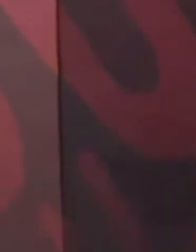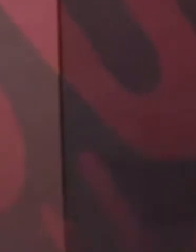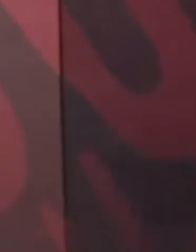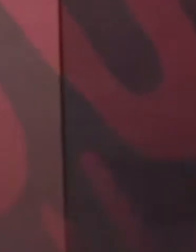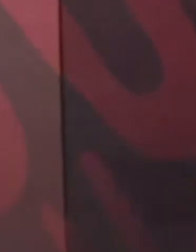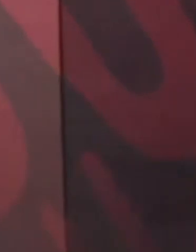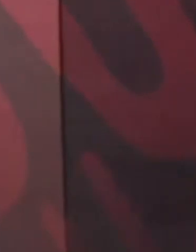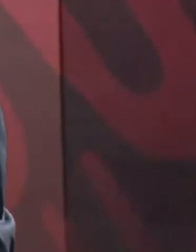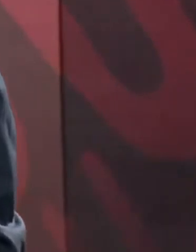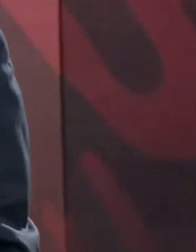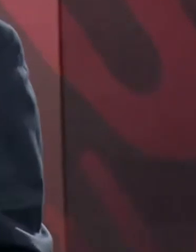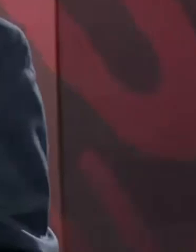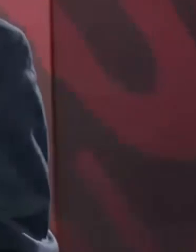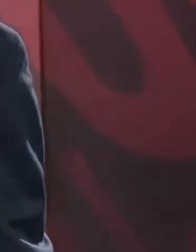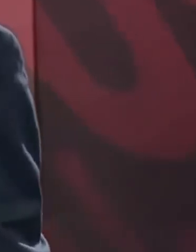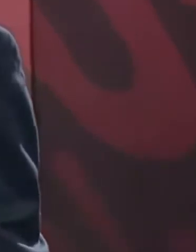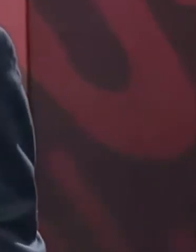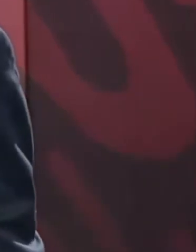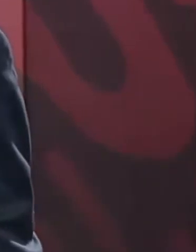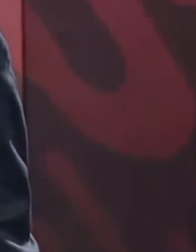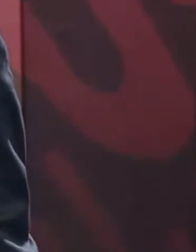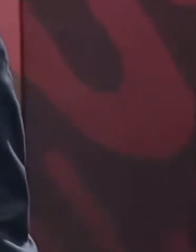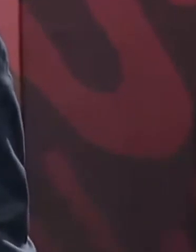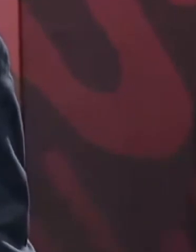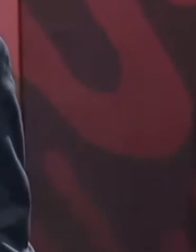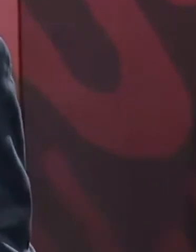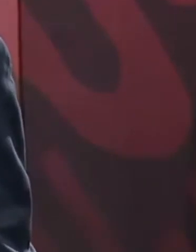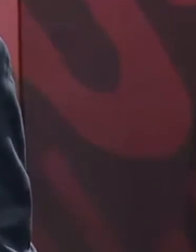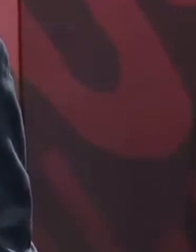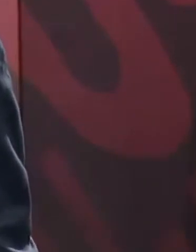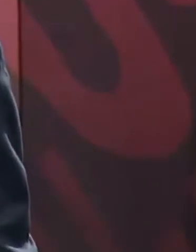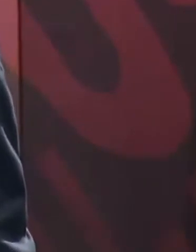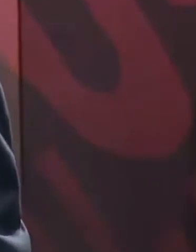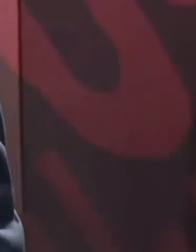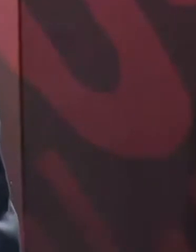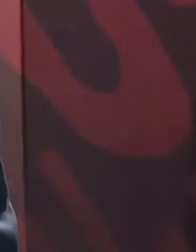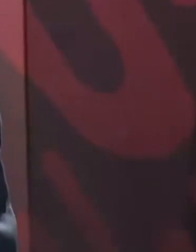no es fiebre, es salpullido,